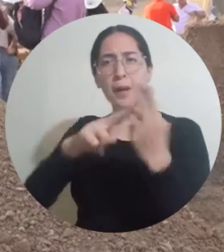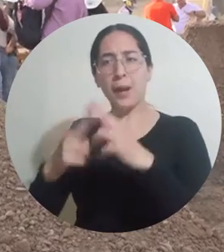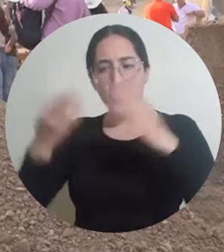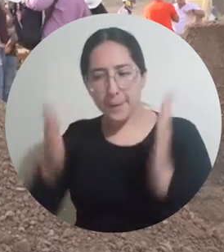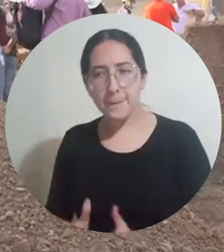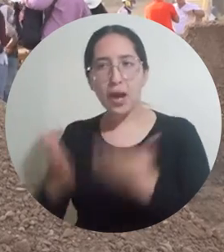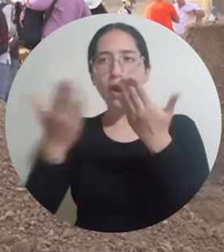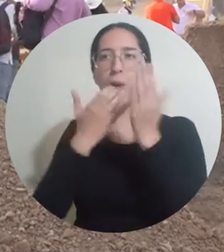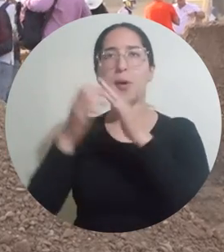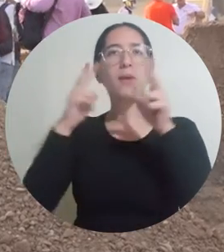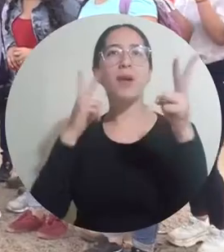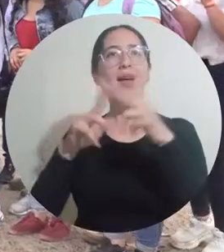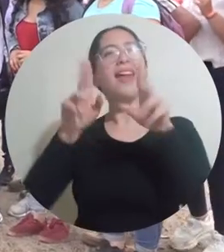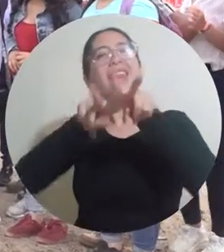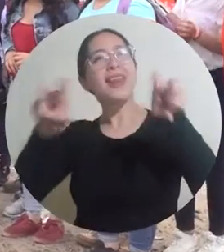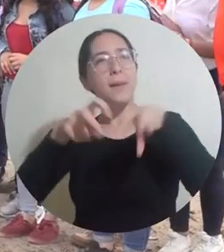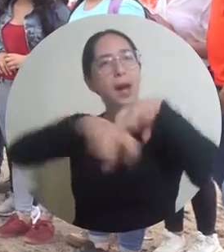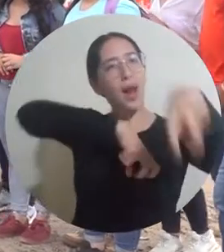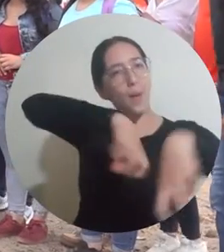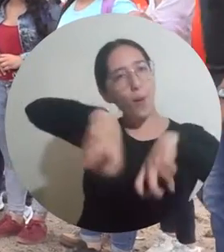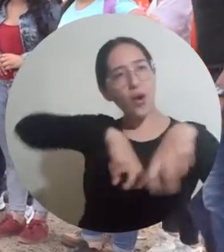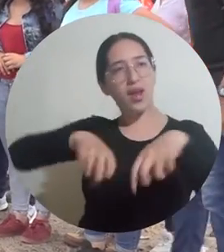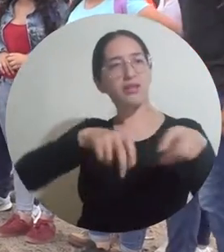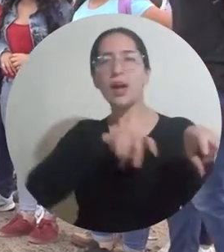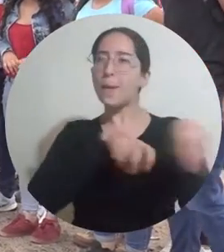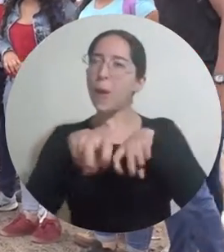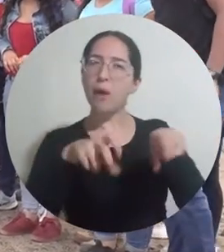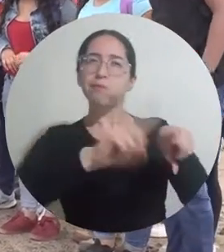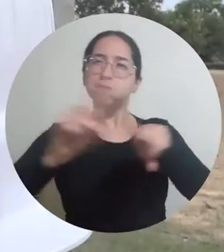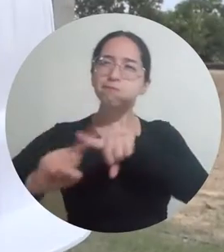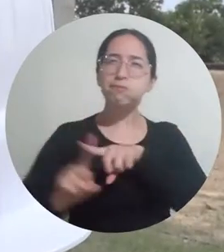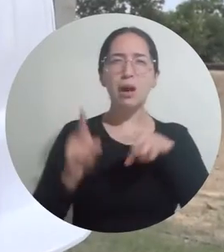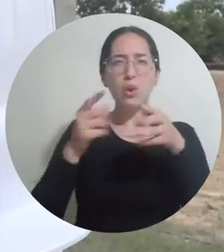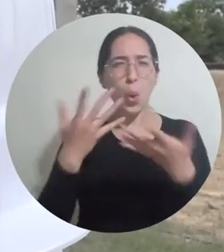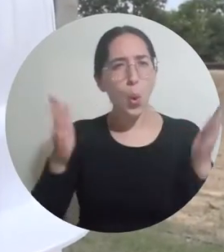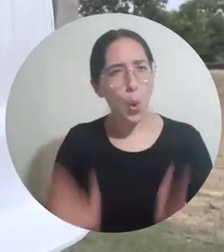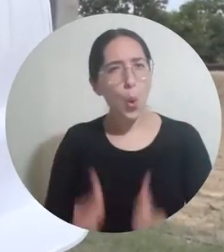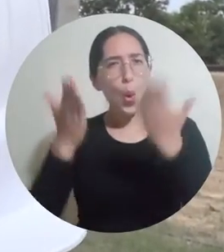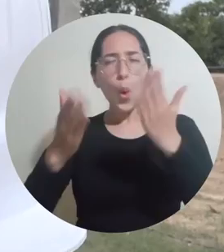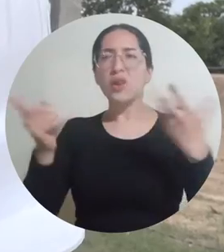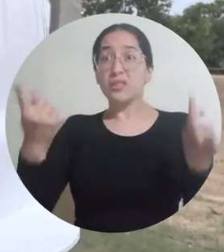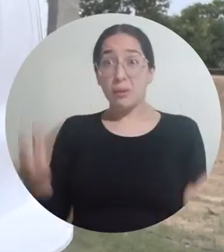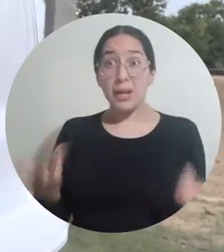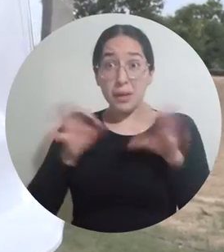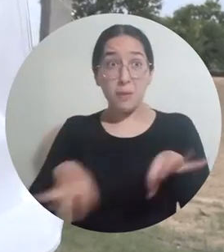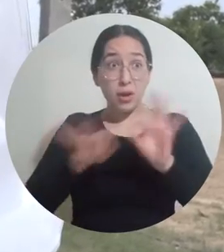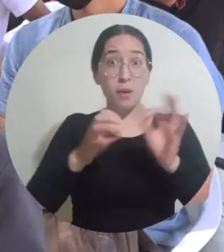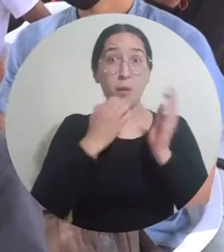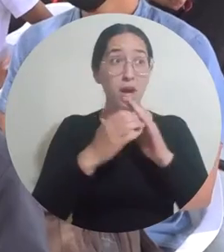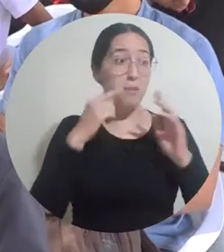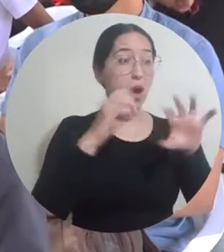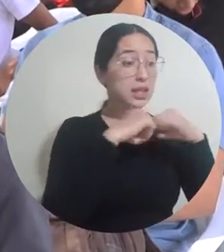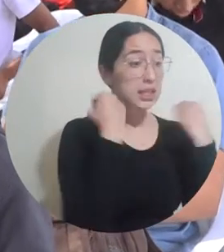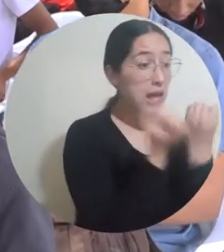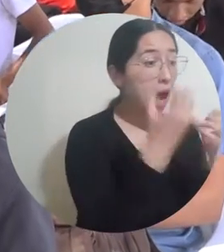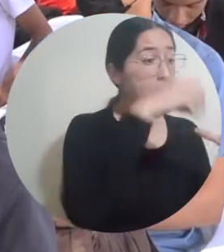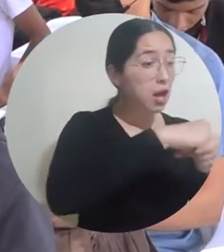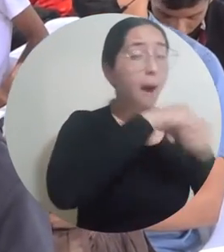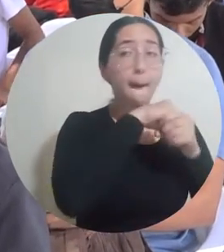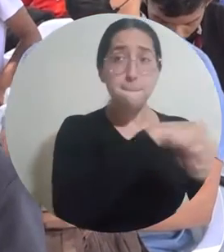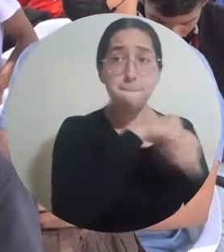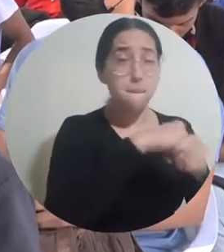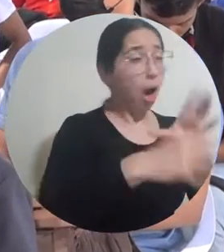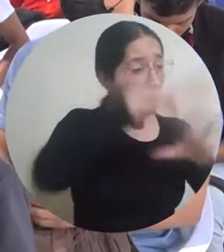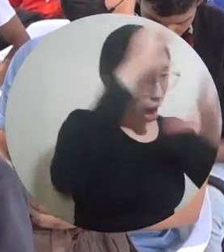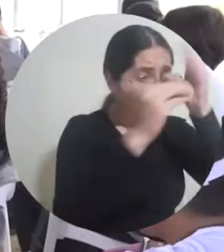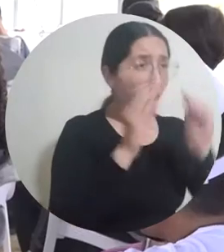mejorar la movilidad entre Plato y Tenerife, pues es una excelente oportunidad para poder integrar ese conocimiento que a veces se adquiere o se